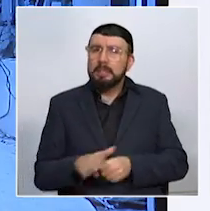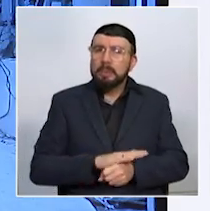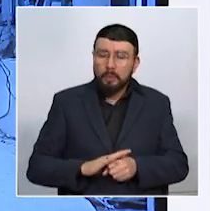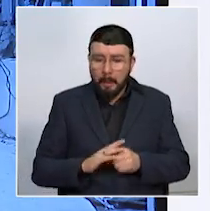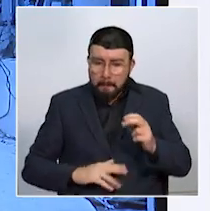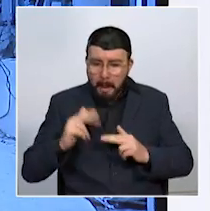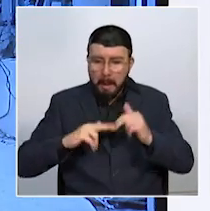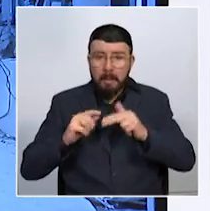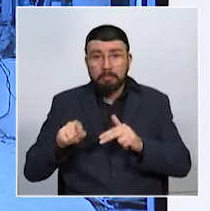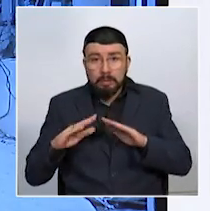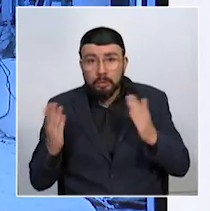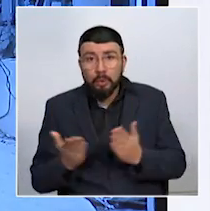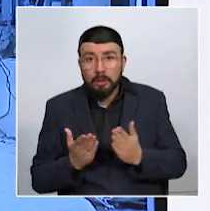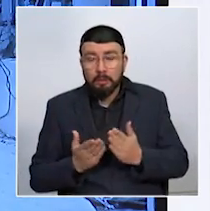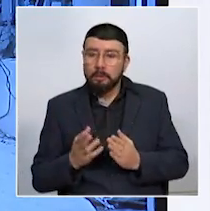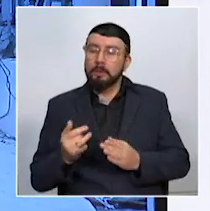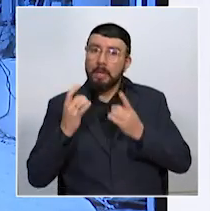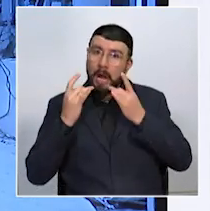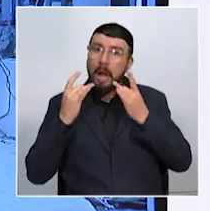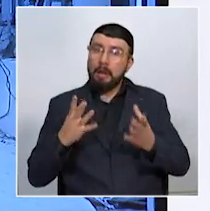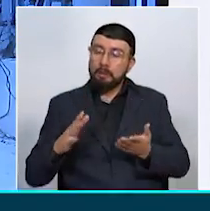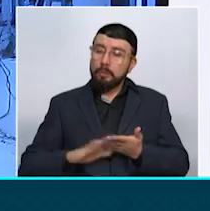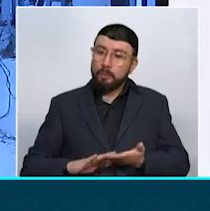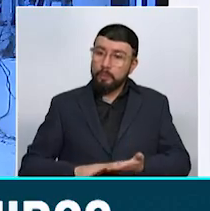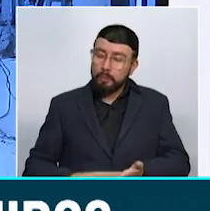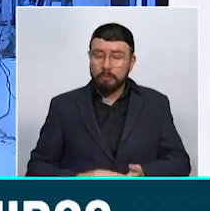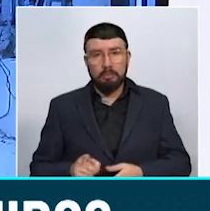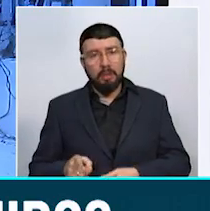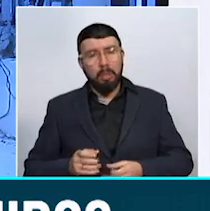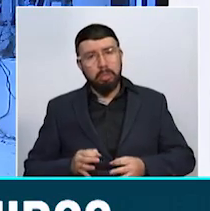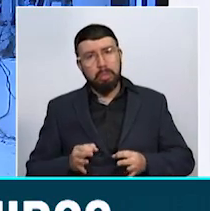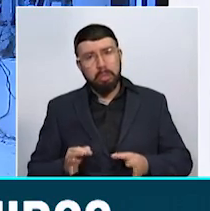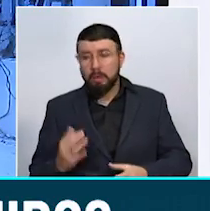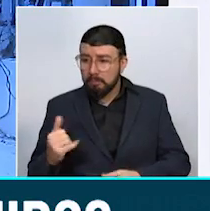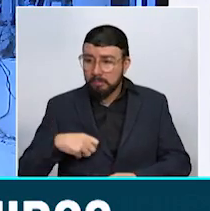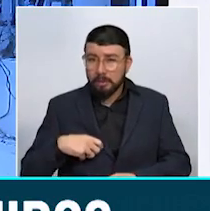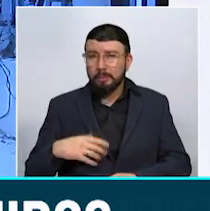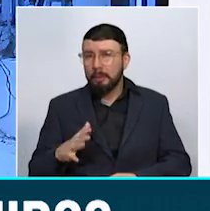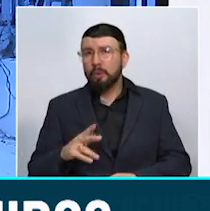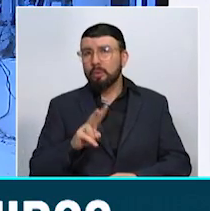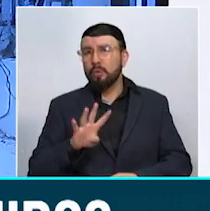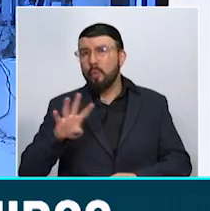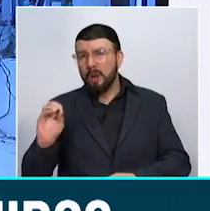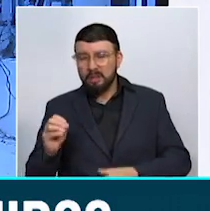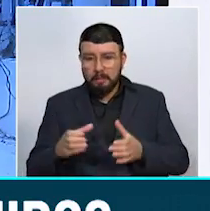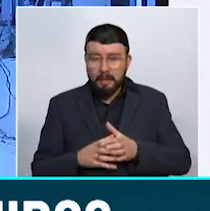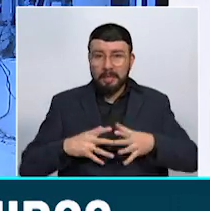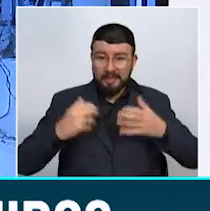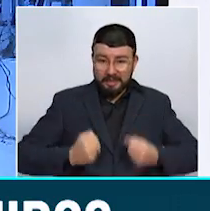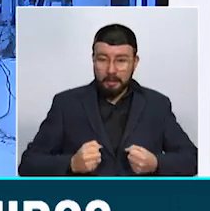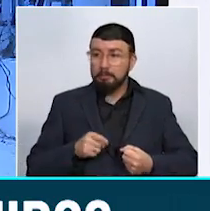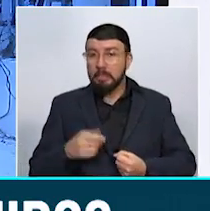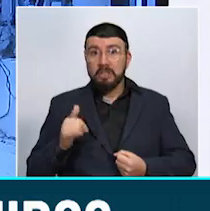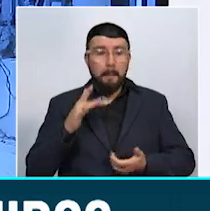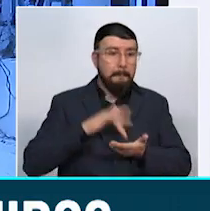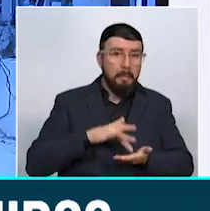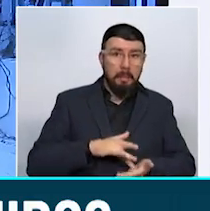educativa deja ver grandes esfuerzos pero también grandes deficiencias. Si bien más de 240 sedes de instituciones educativas han sido intervenidas